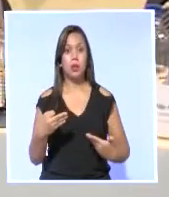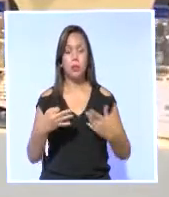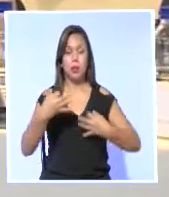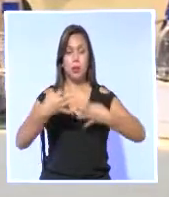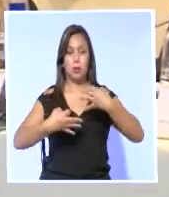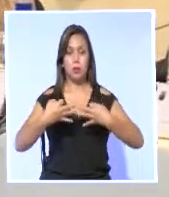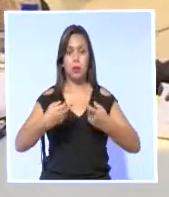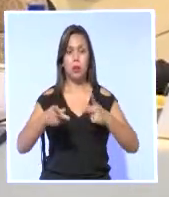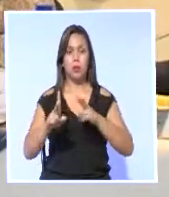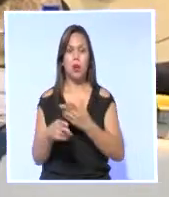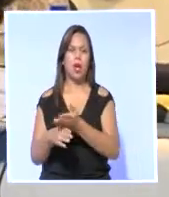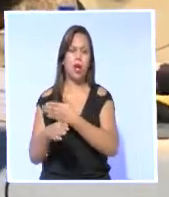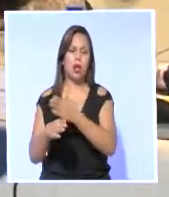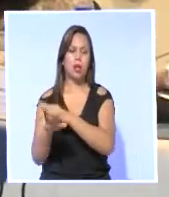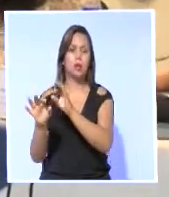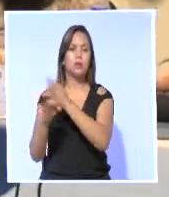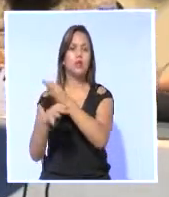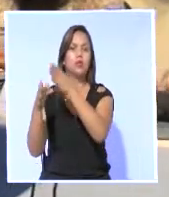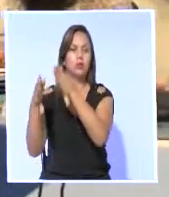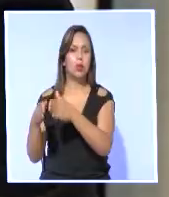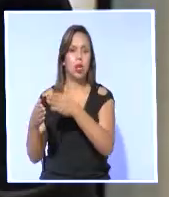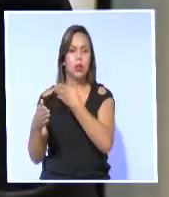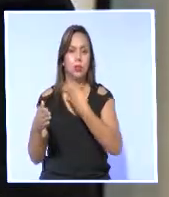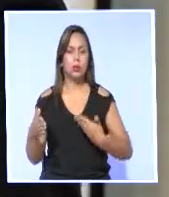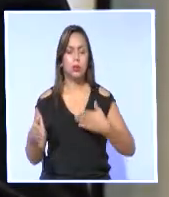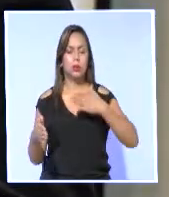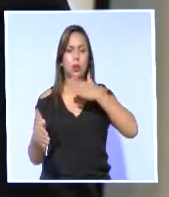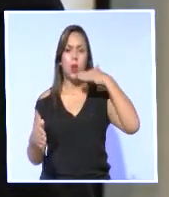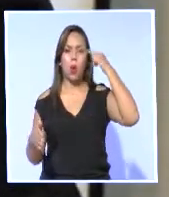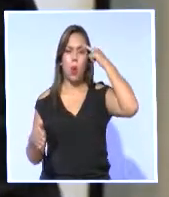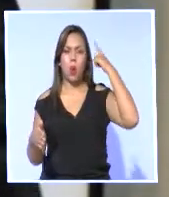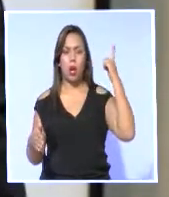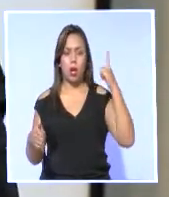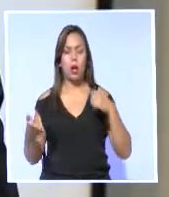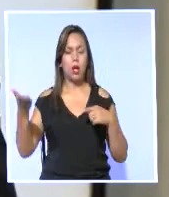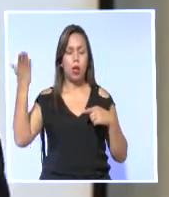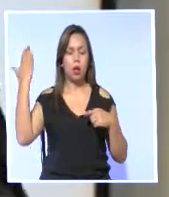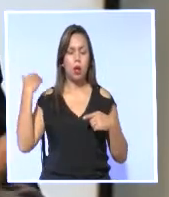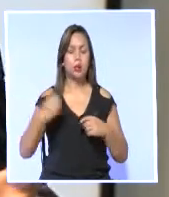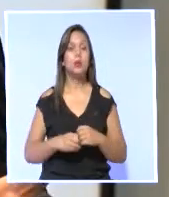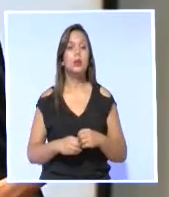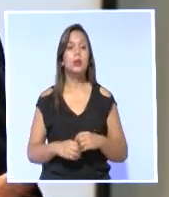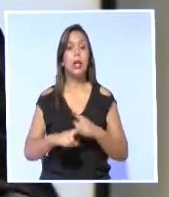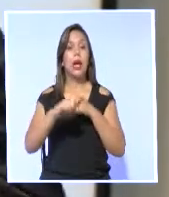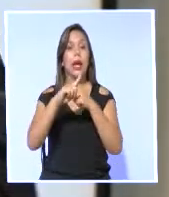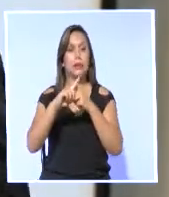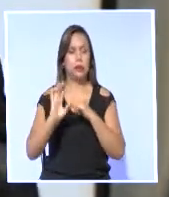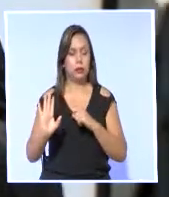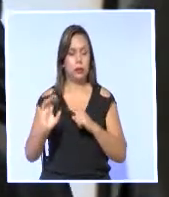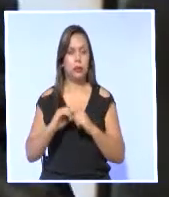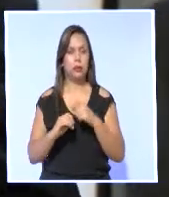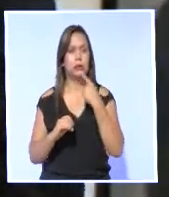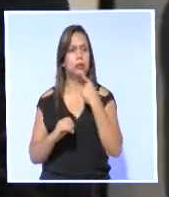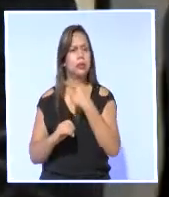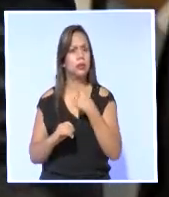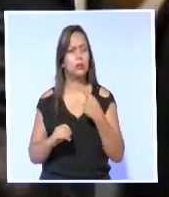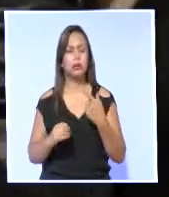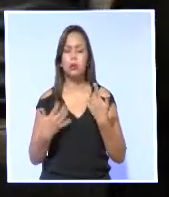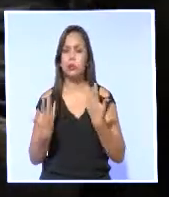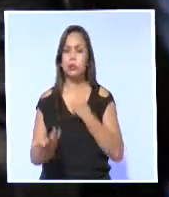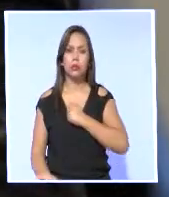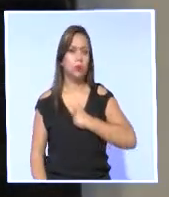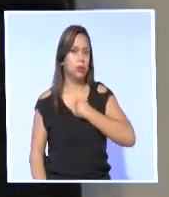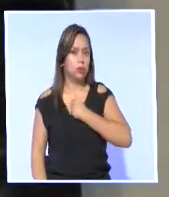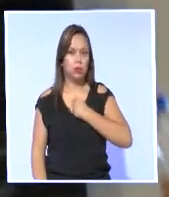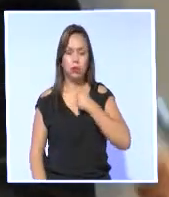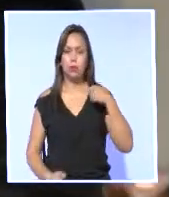y exfuncionarios del gobierno de Rafael Correa. La preocupación que hoy día vive, lamentablemente por todos los hechos